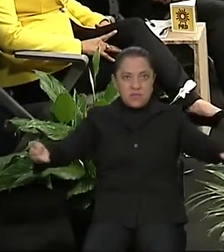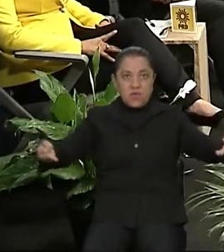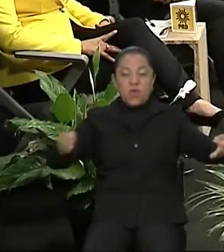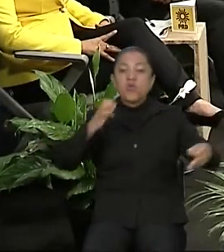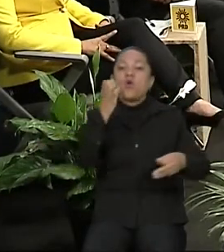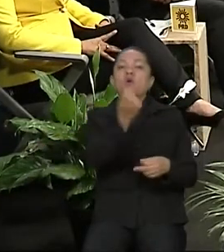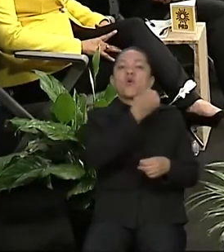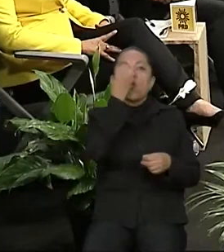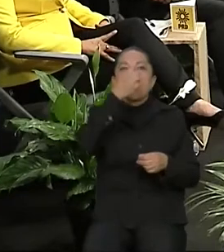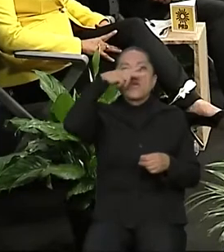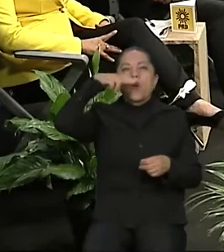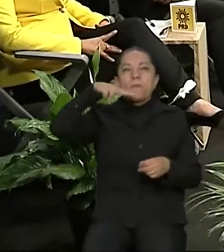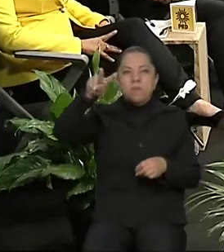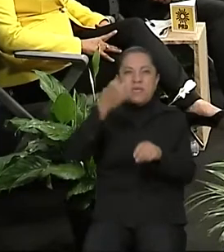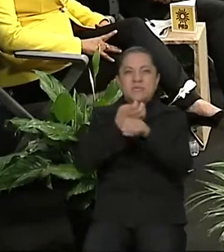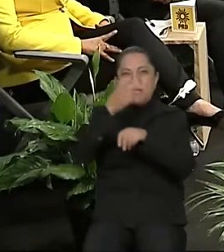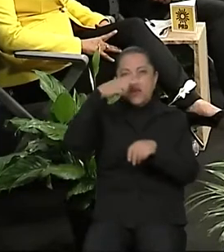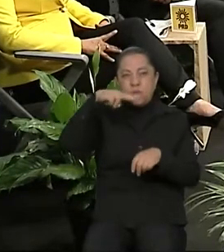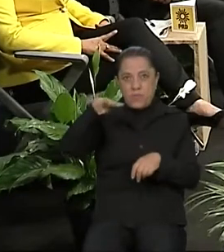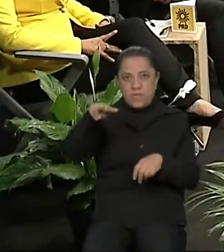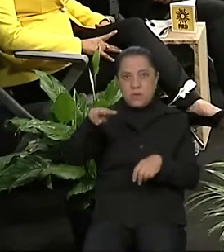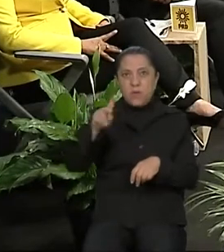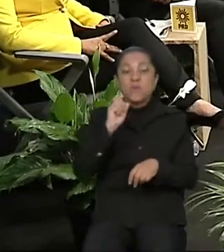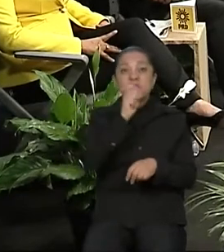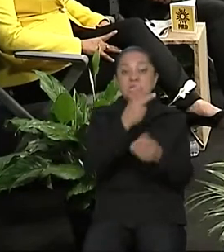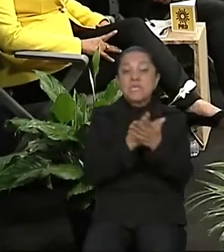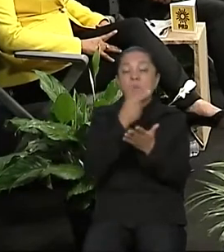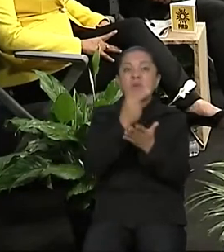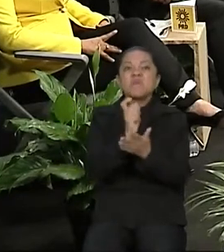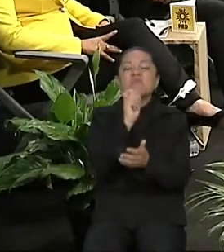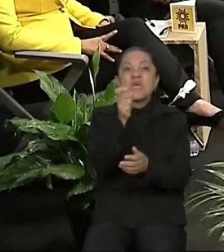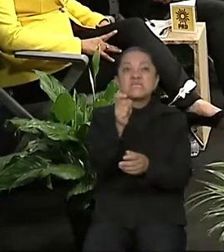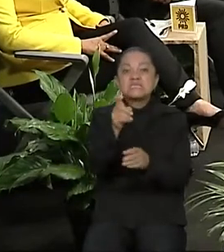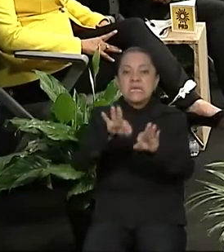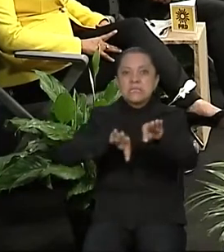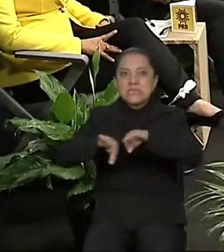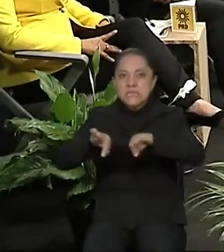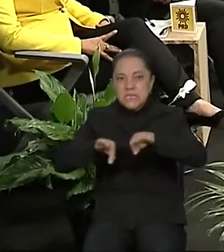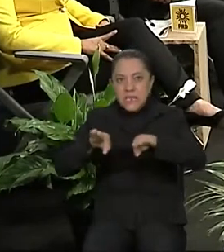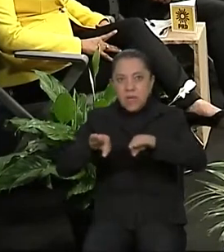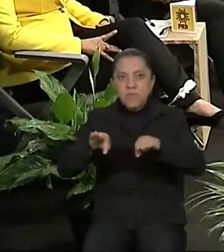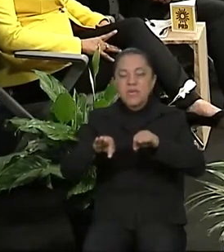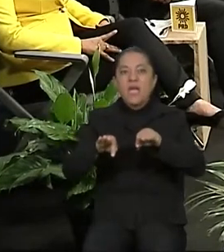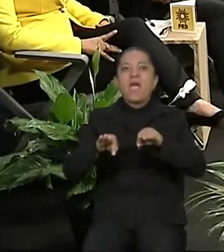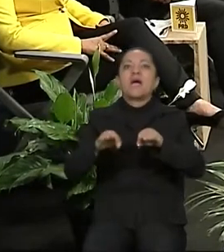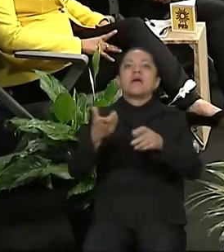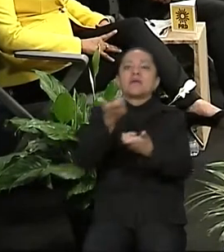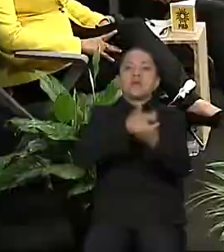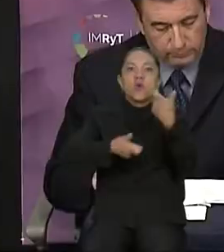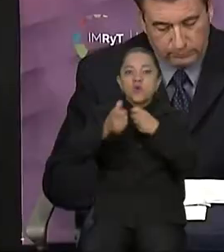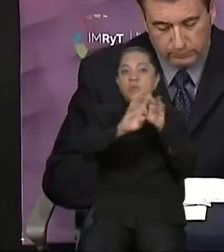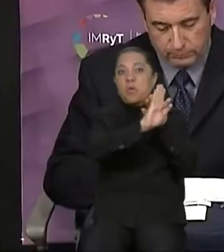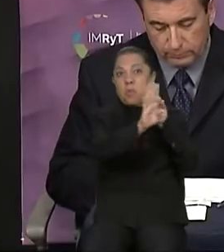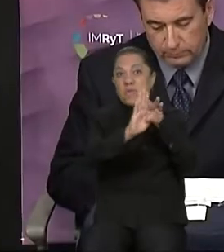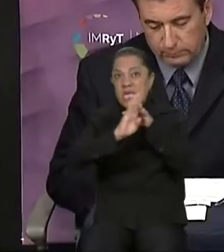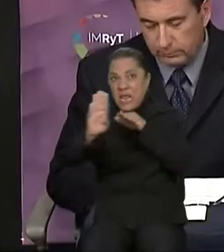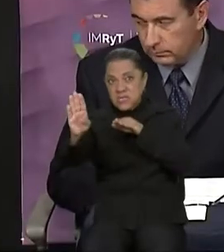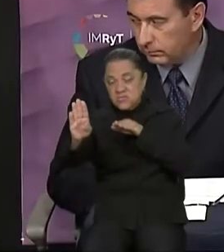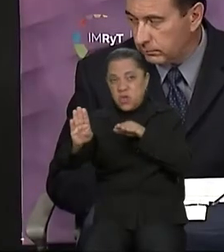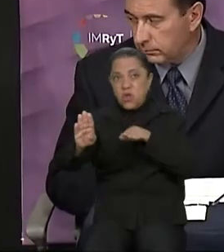premio es Dinámica Económica y Migración en el Centro de México, impronta territorial de dos procesos